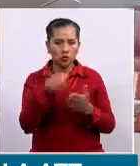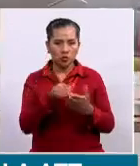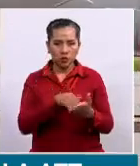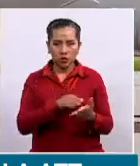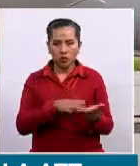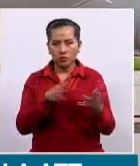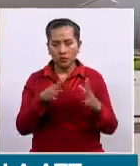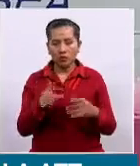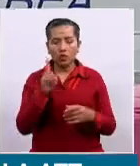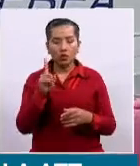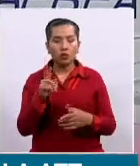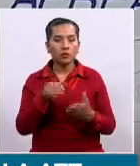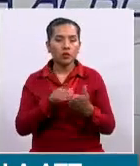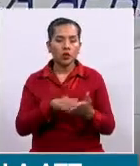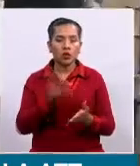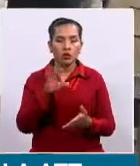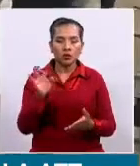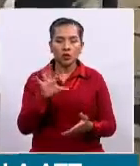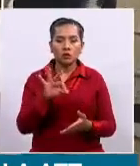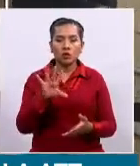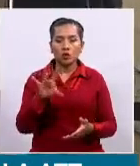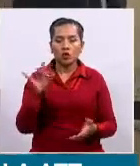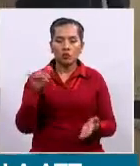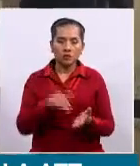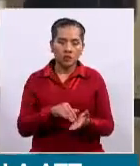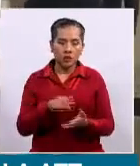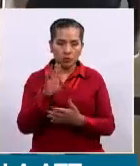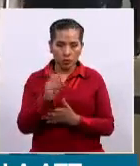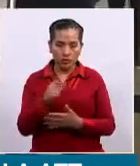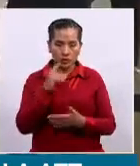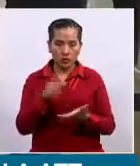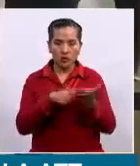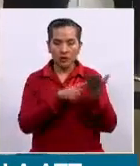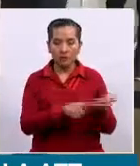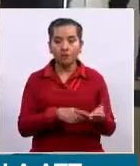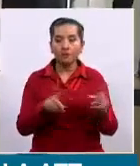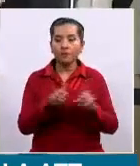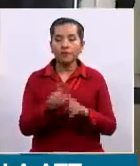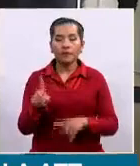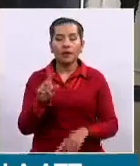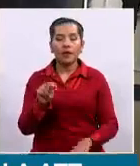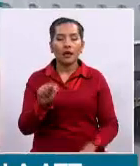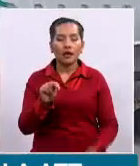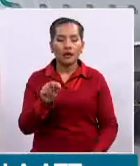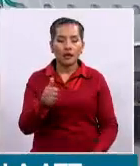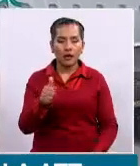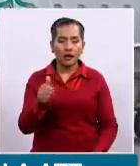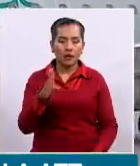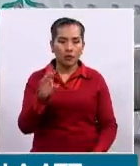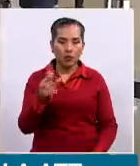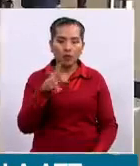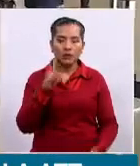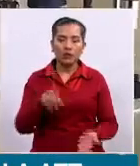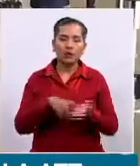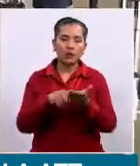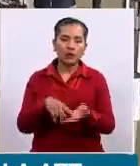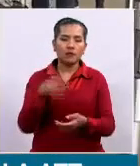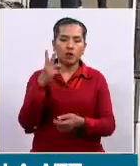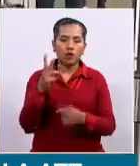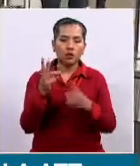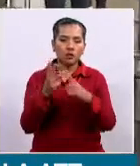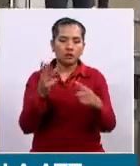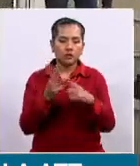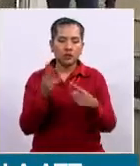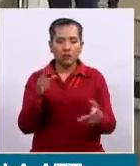1.998.000 bolivianos, y en relación a Nabol, igual todavía le debe 2 millones y medio de